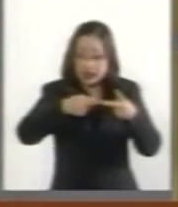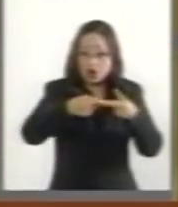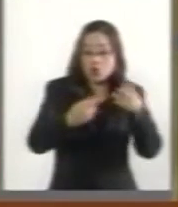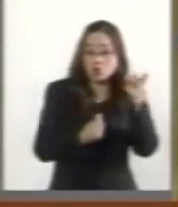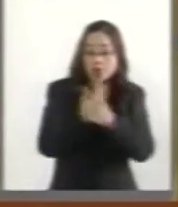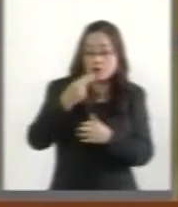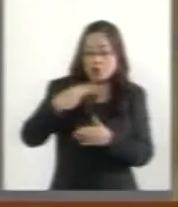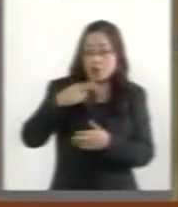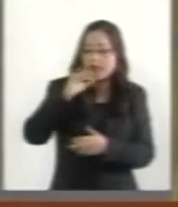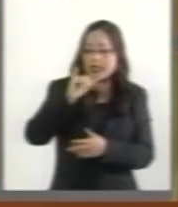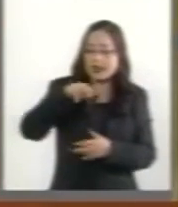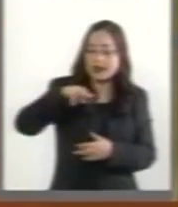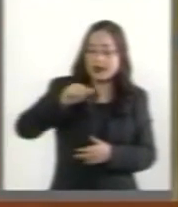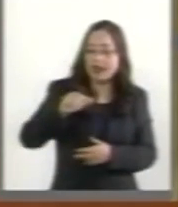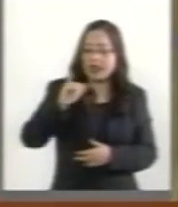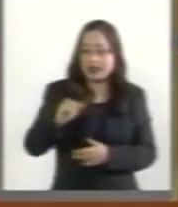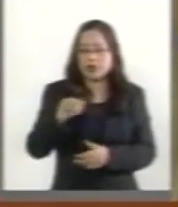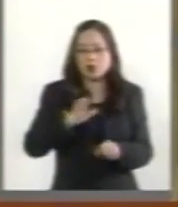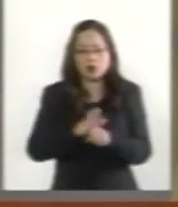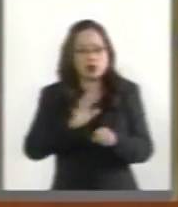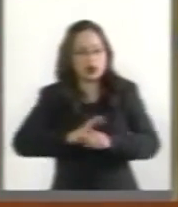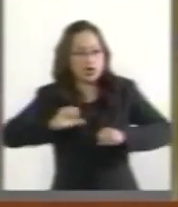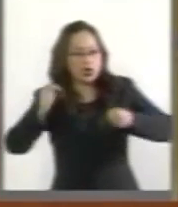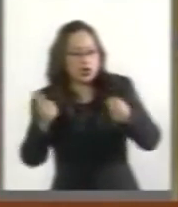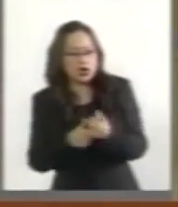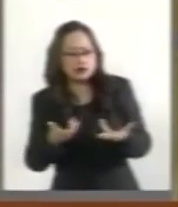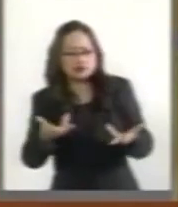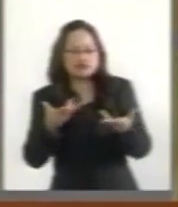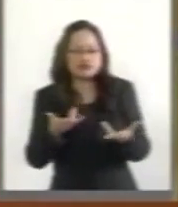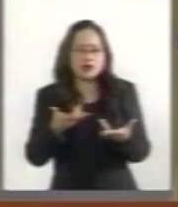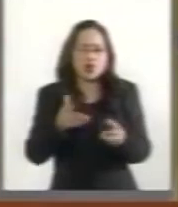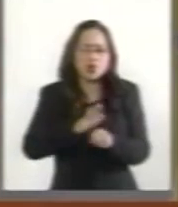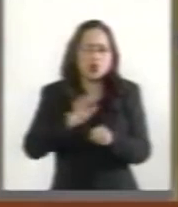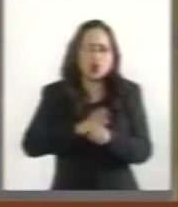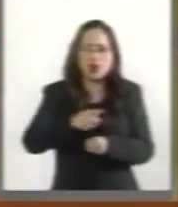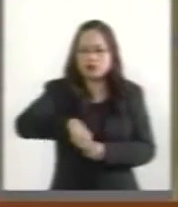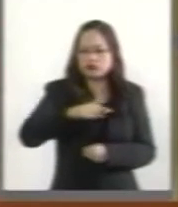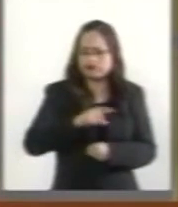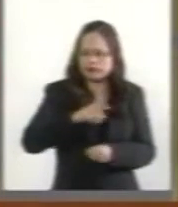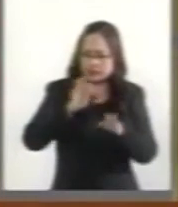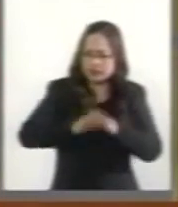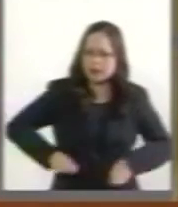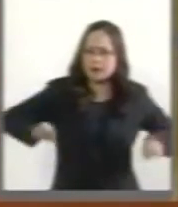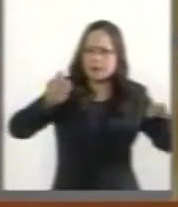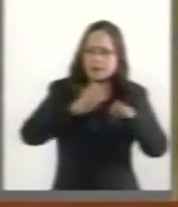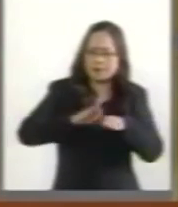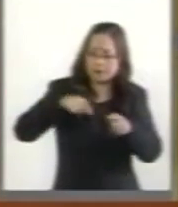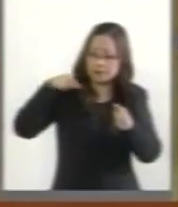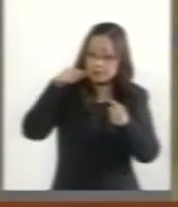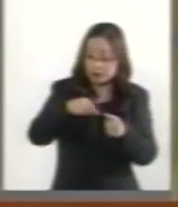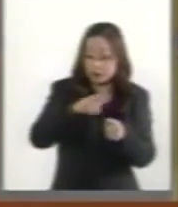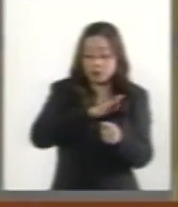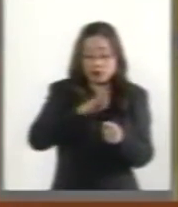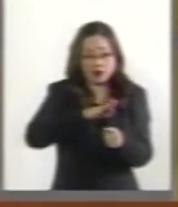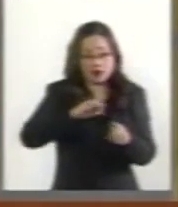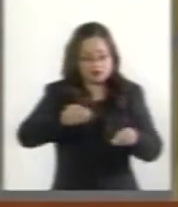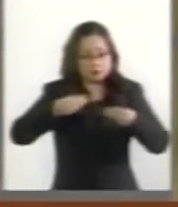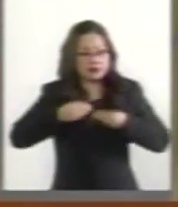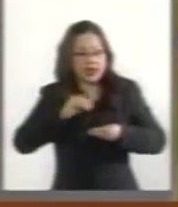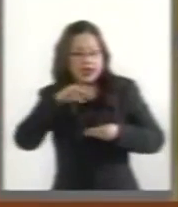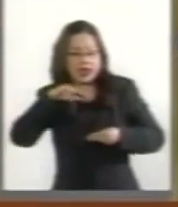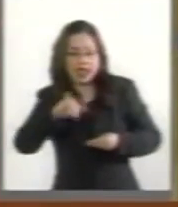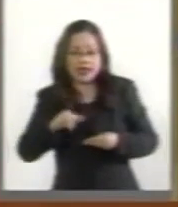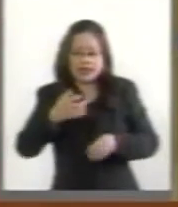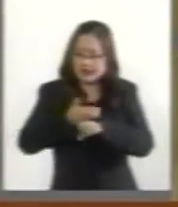Facultad de atracción, en los casos que impliquen una especial relevancia o trascendencia, no dejar